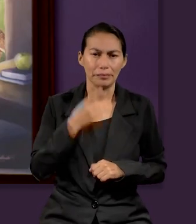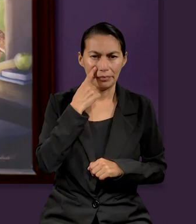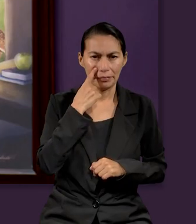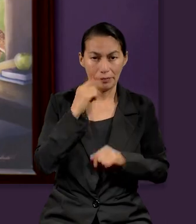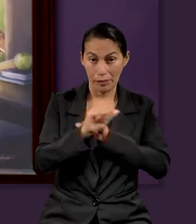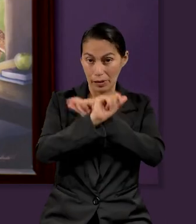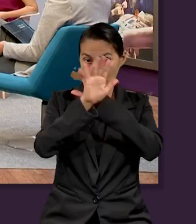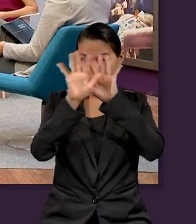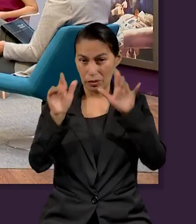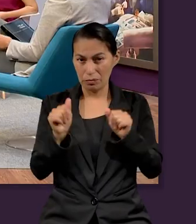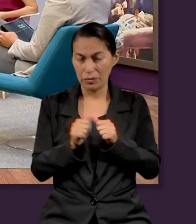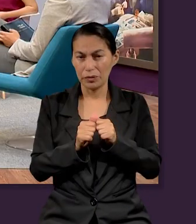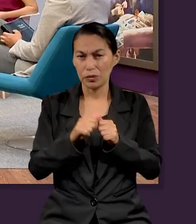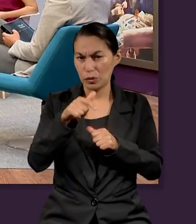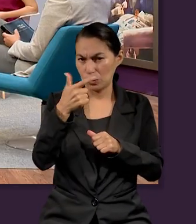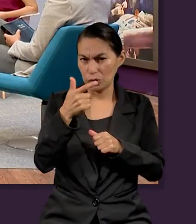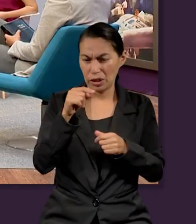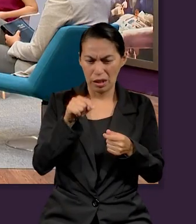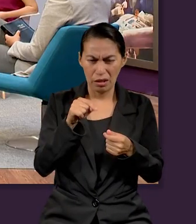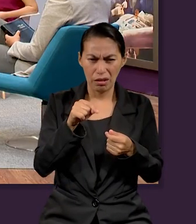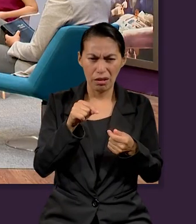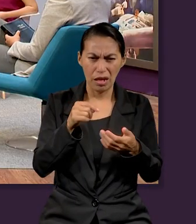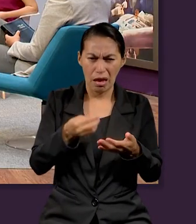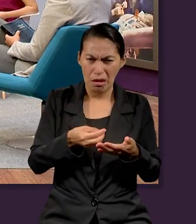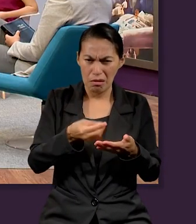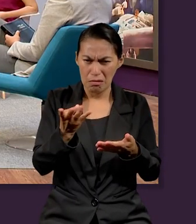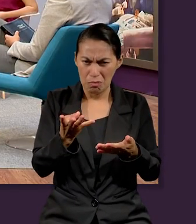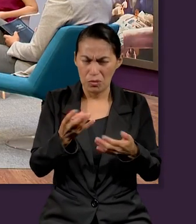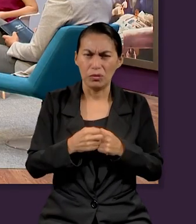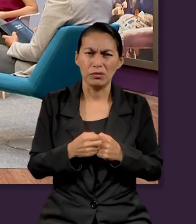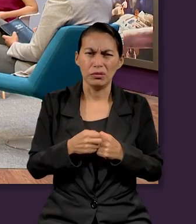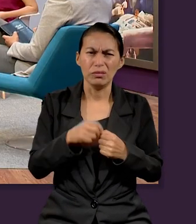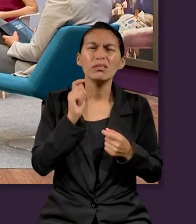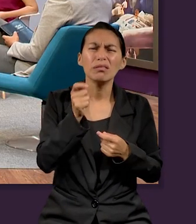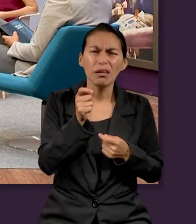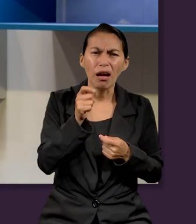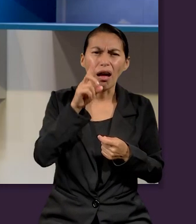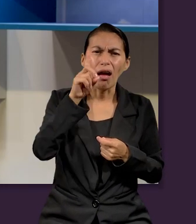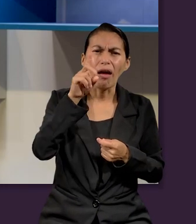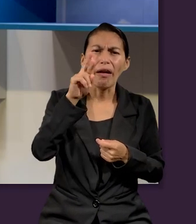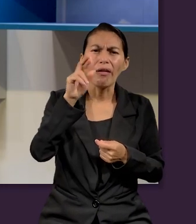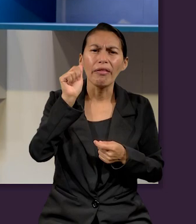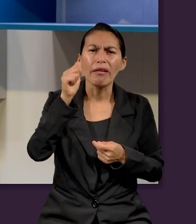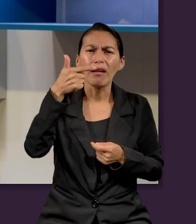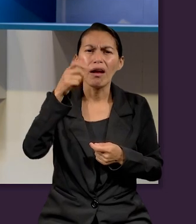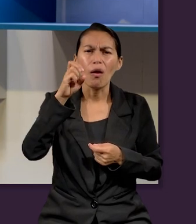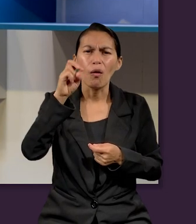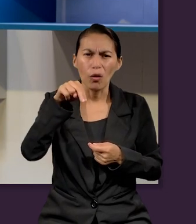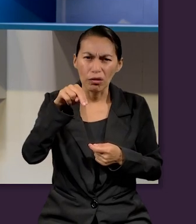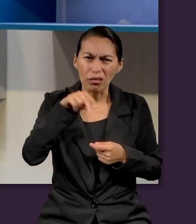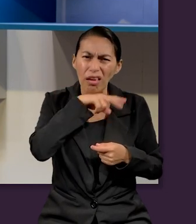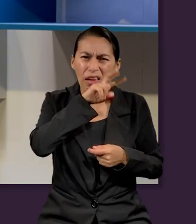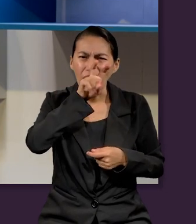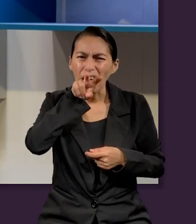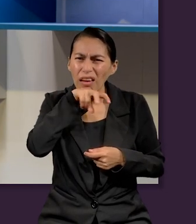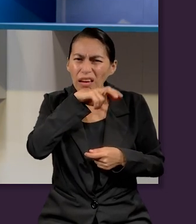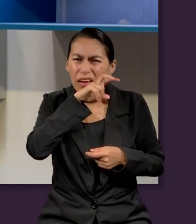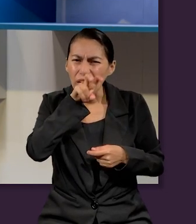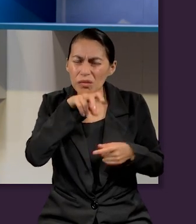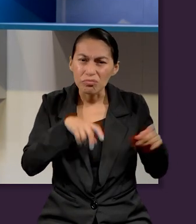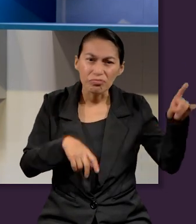Muy bien, aparecen varios símbolos en Apocalipsis 12. Repasando, el dragón. ¿Quién es el dragón?